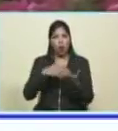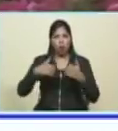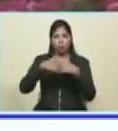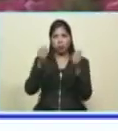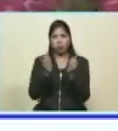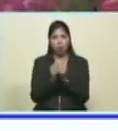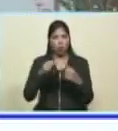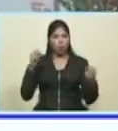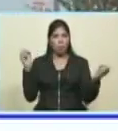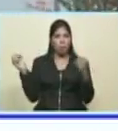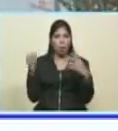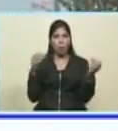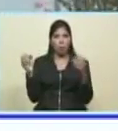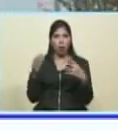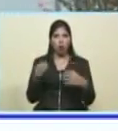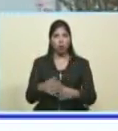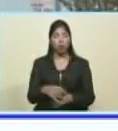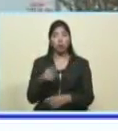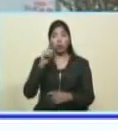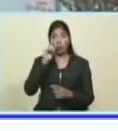lo han visto con admiración.